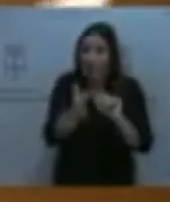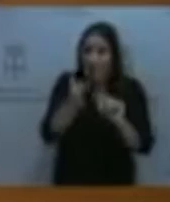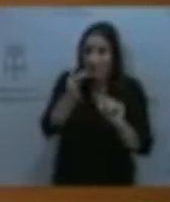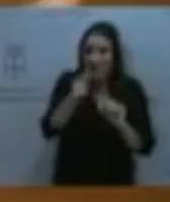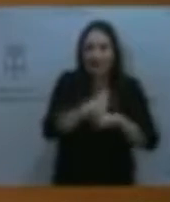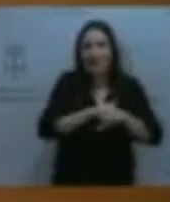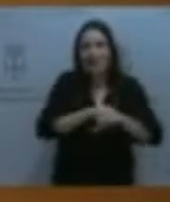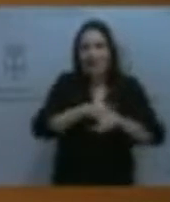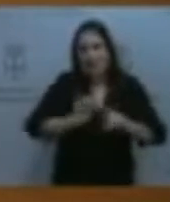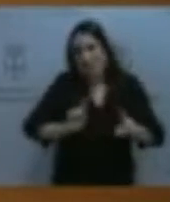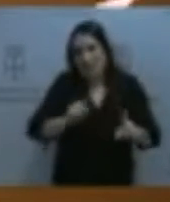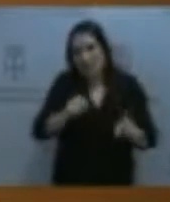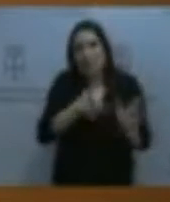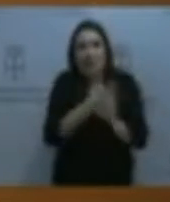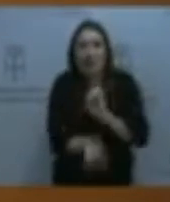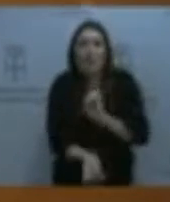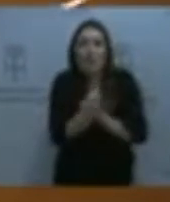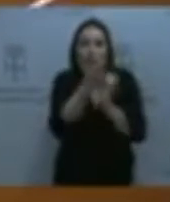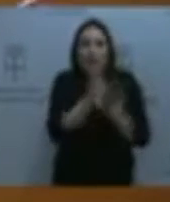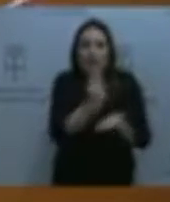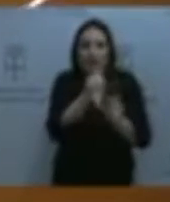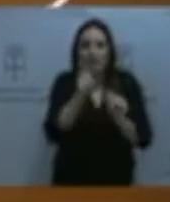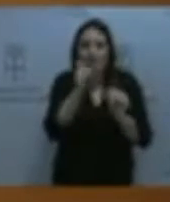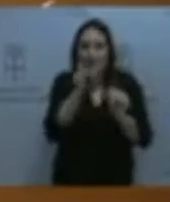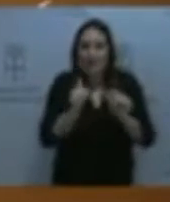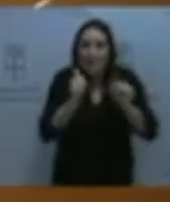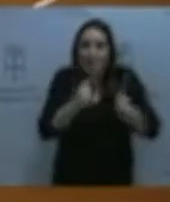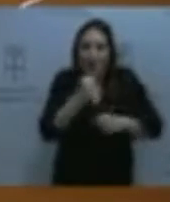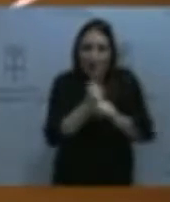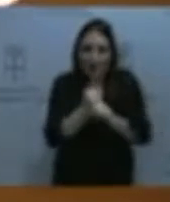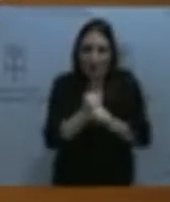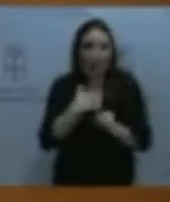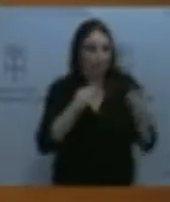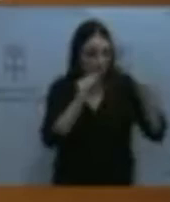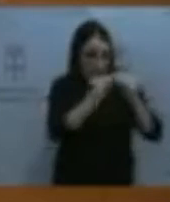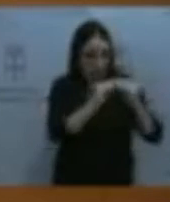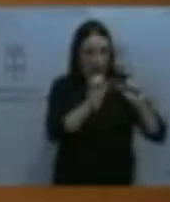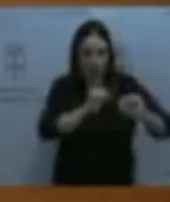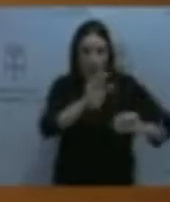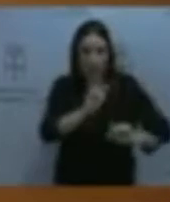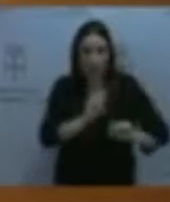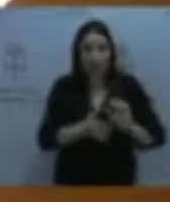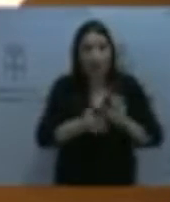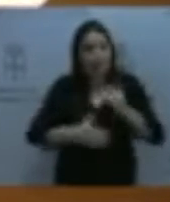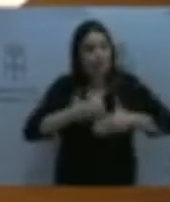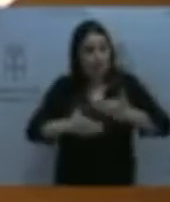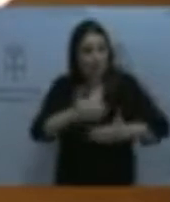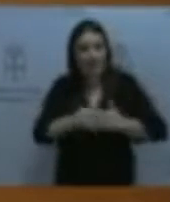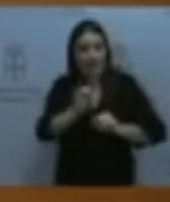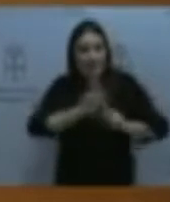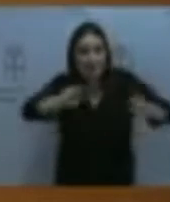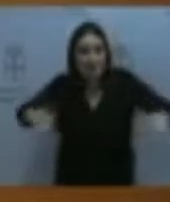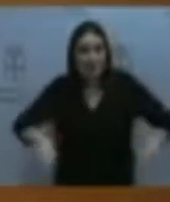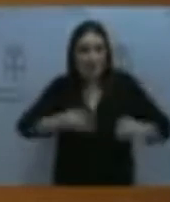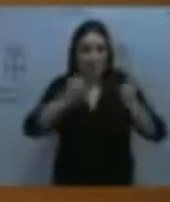fundamento, esto es el crear la bolsa e iniciar el trabajo y es en lo que estoy totalmente de acuerdo. Se seguirá avanzando en la modificación